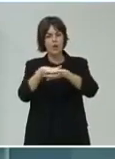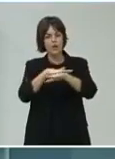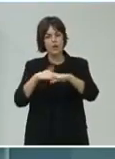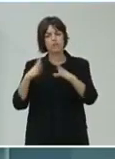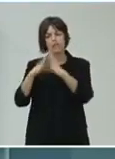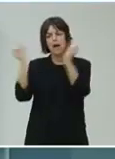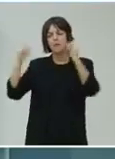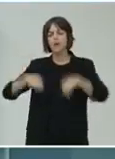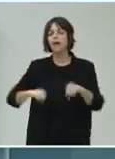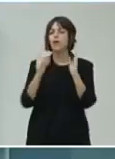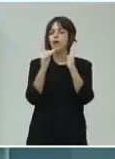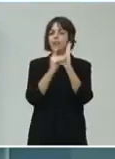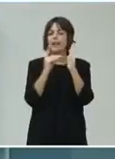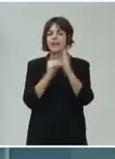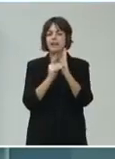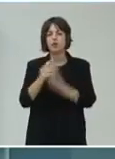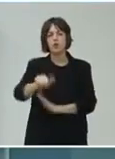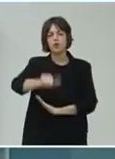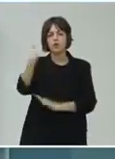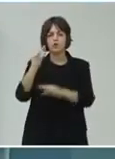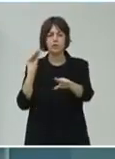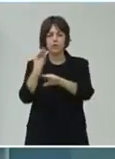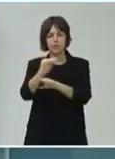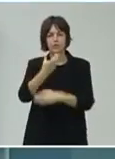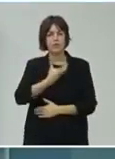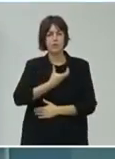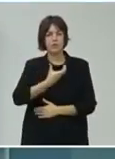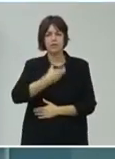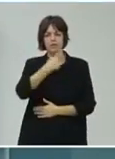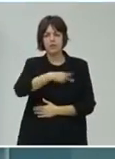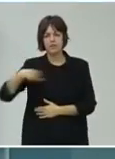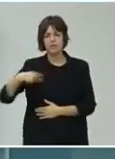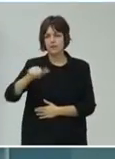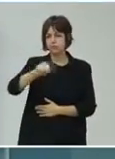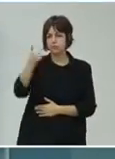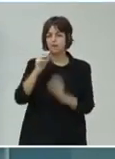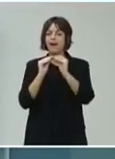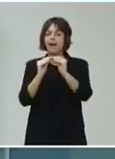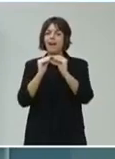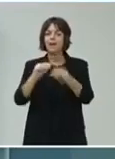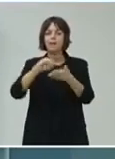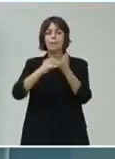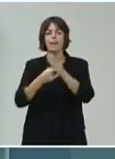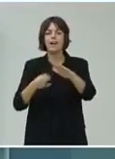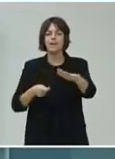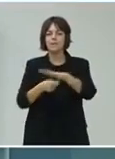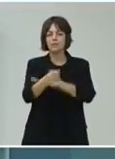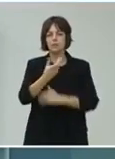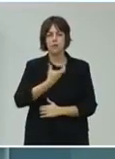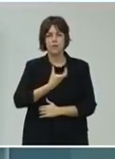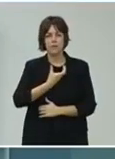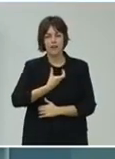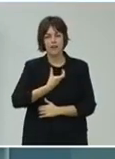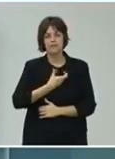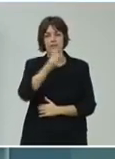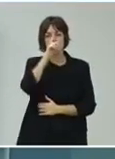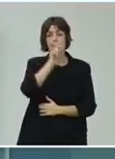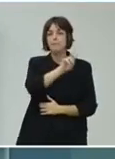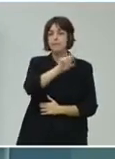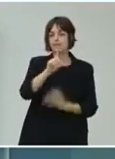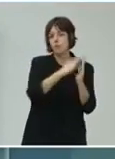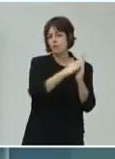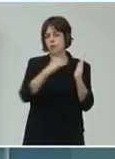Hemos aprobado el decreto de concesión de subvenciones a los ayuntamientos de Cantabria para ejecutar el plan de inversiones municipales entre el 21